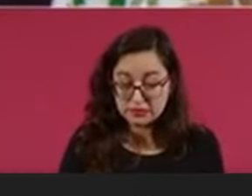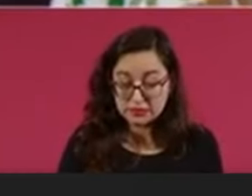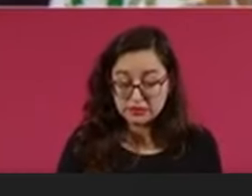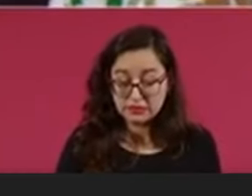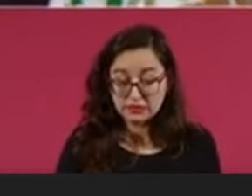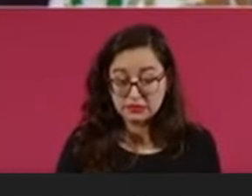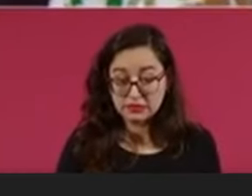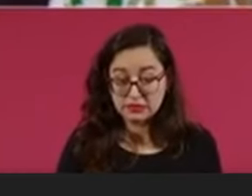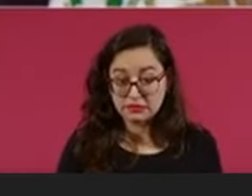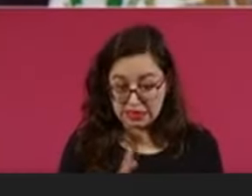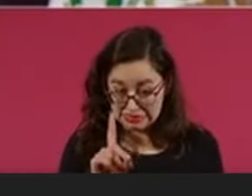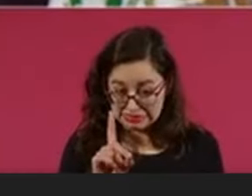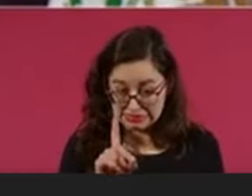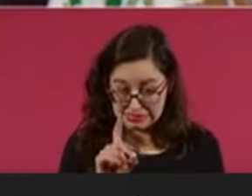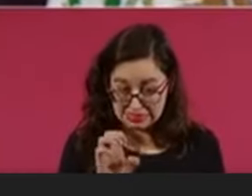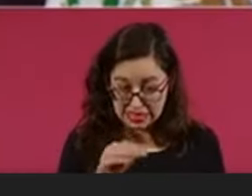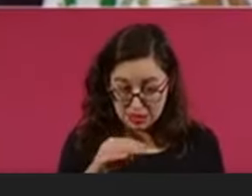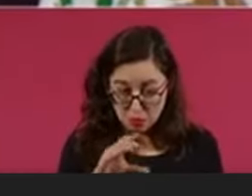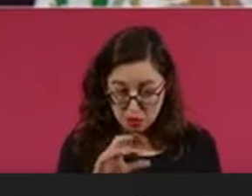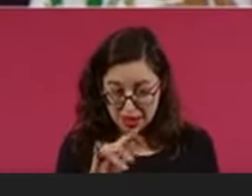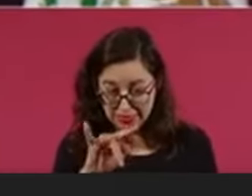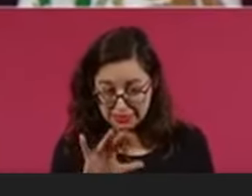en forma democrática.